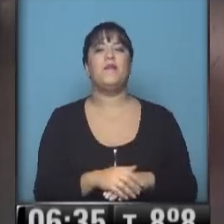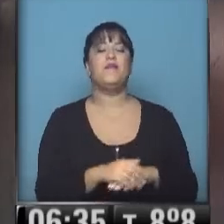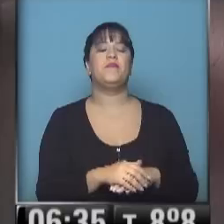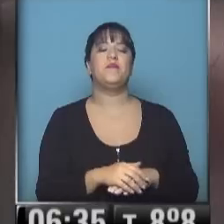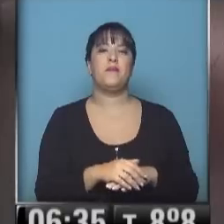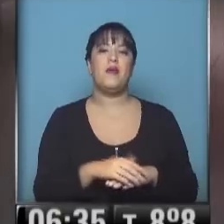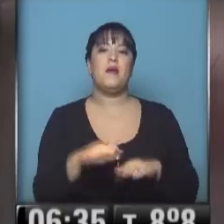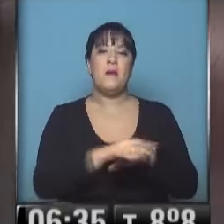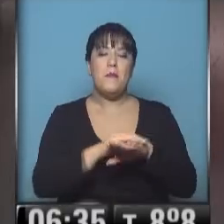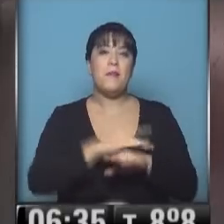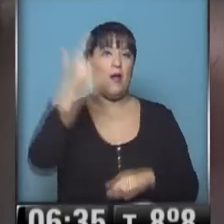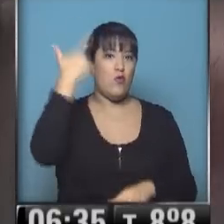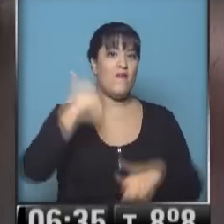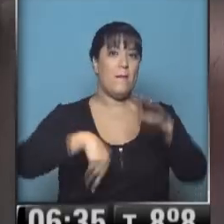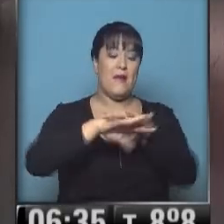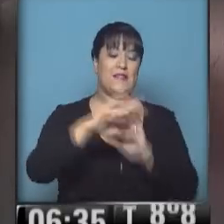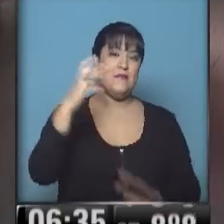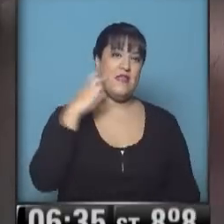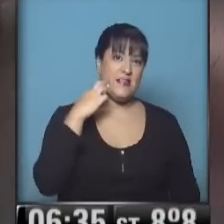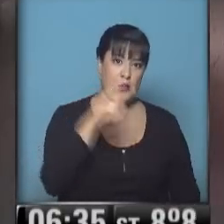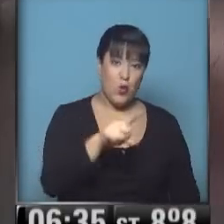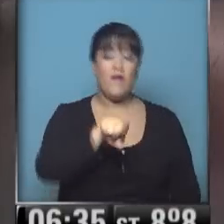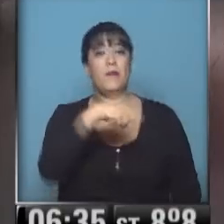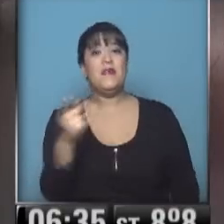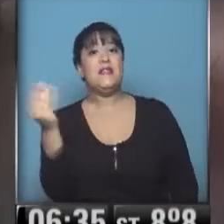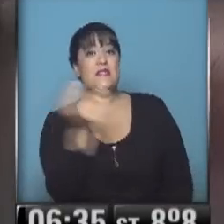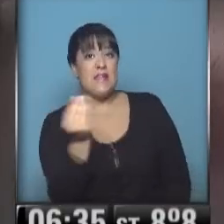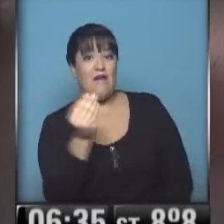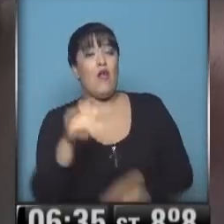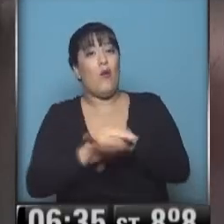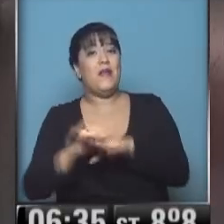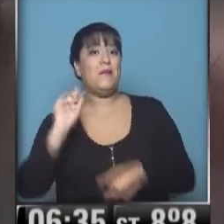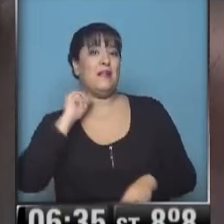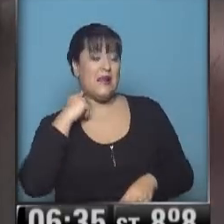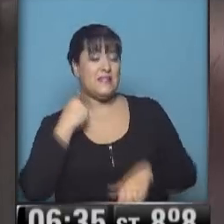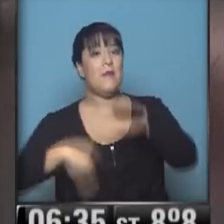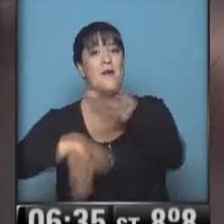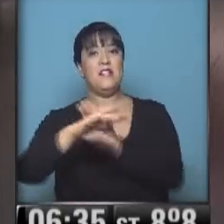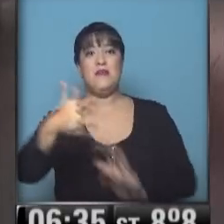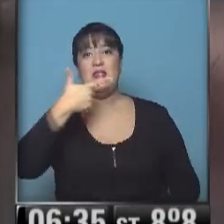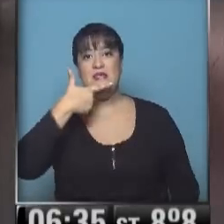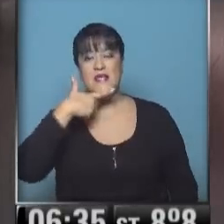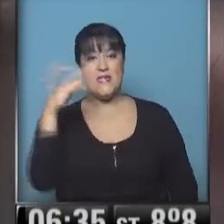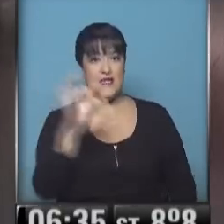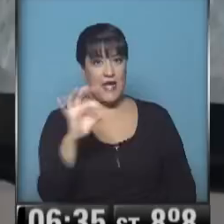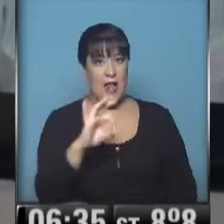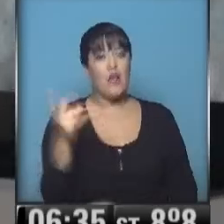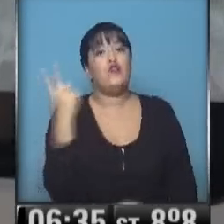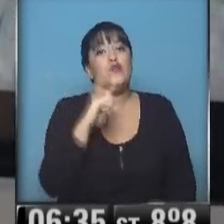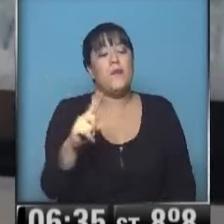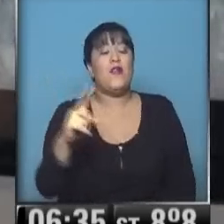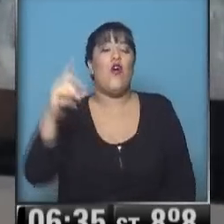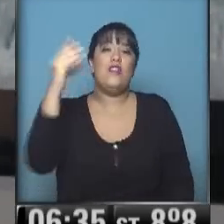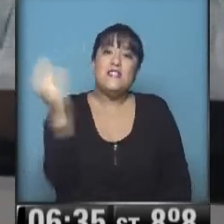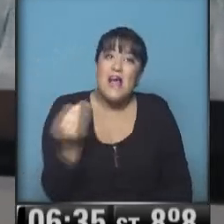19 grados. Y cielo parcialmente nublado. El sábado, la mínima 13, la máxima 17 grados. Y hacia la tarde del sábado